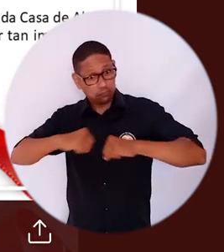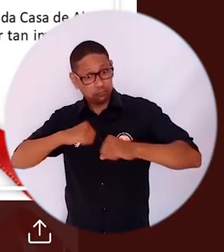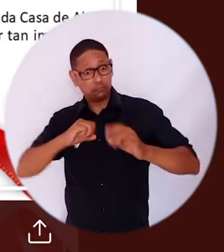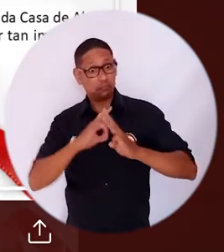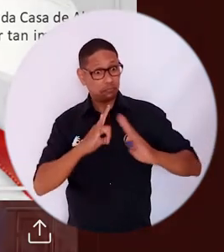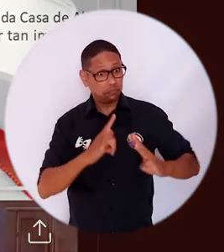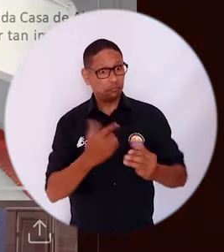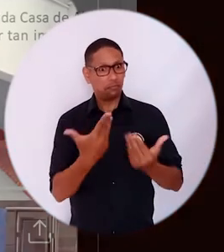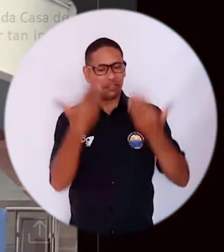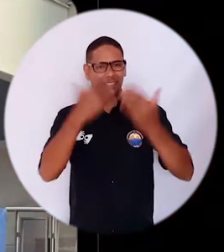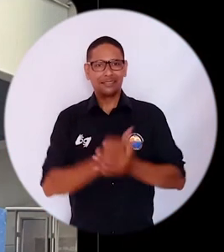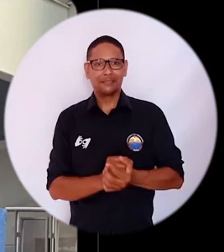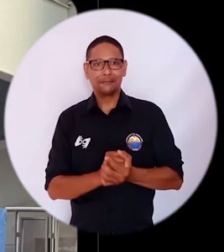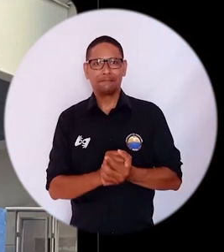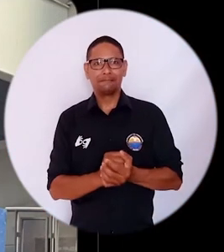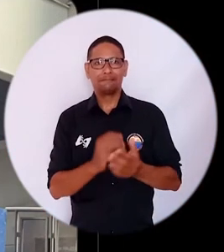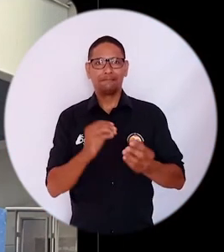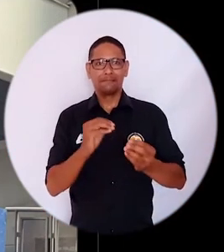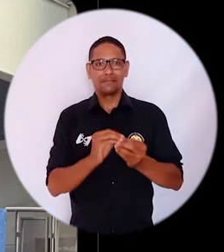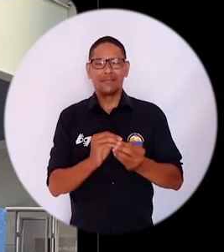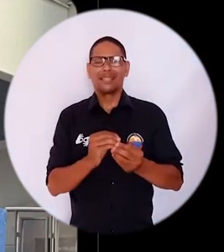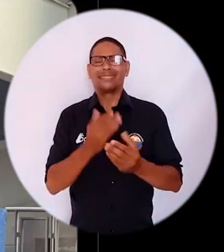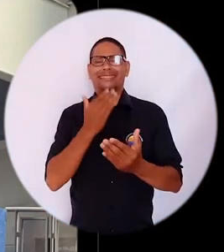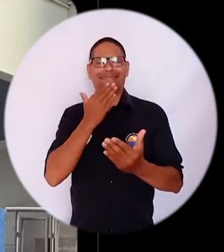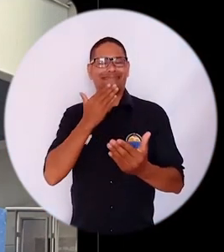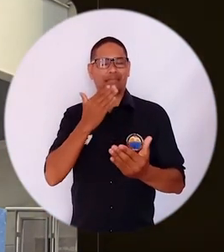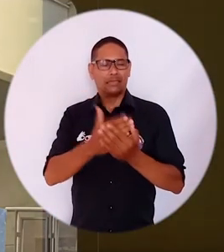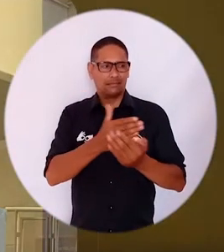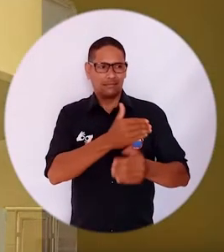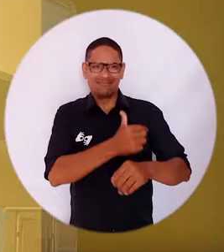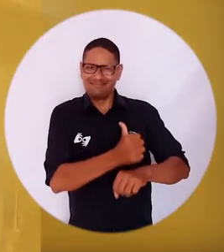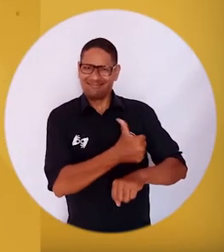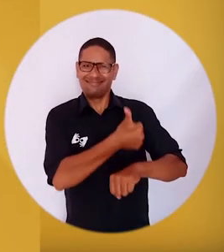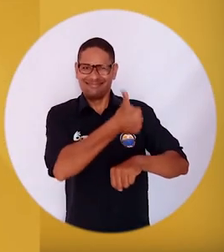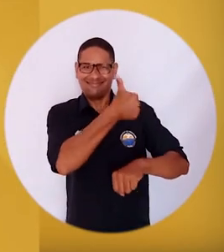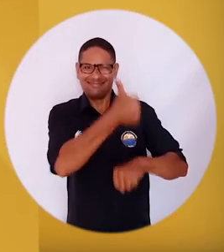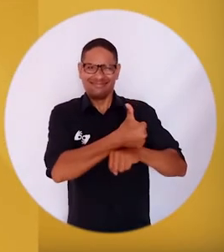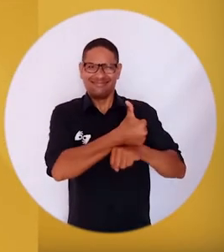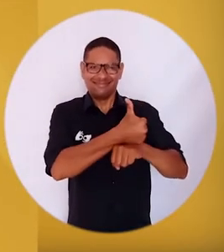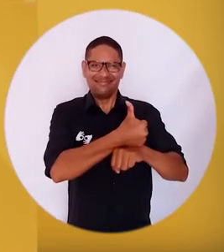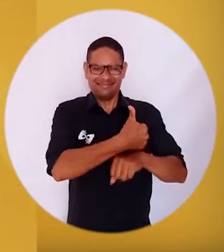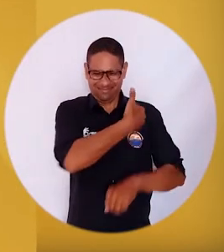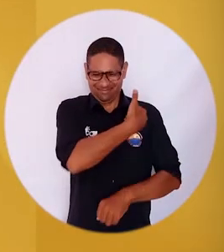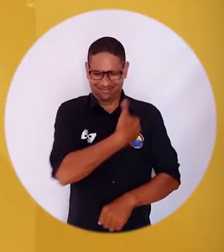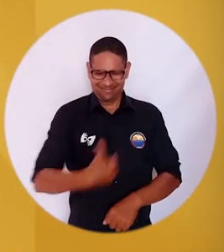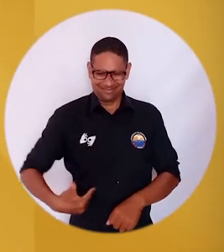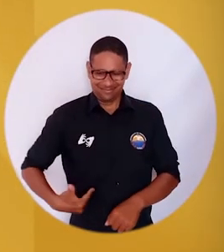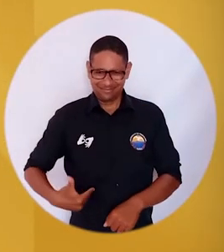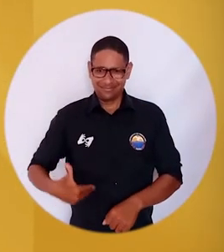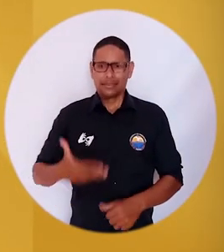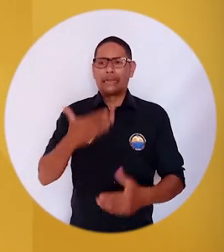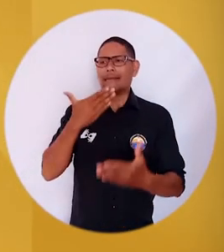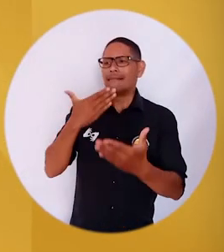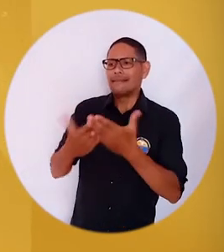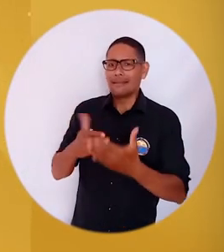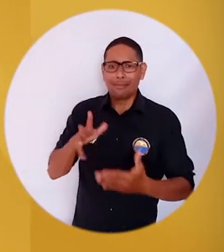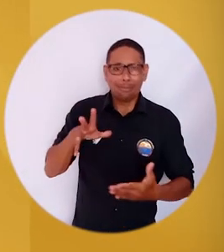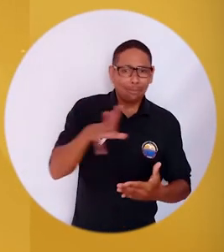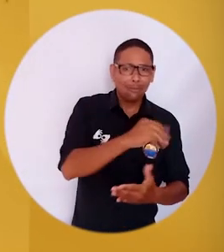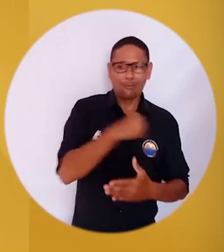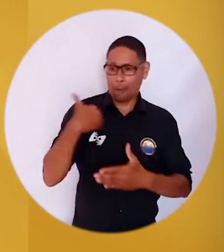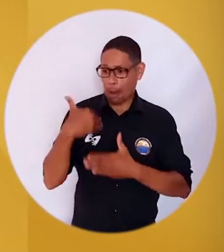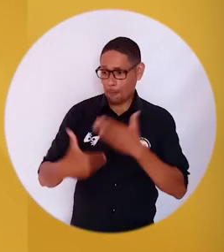no dejaron pasar por alto este acontecimiento. Y por supuesto, el agradecimiento del máximo directivo de la Alma Mater